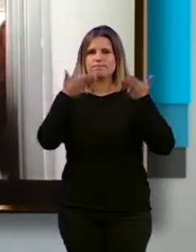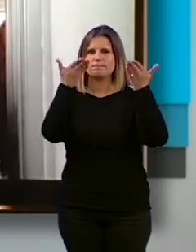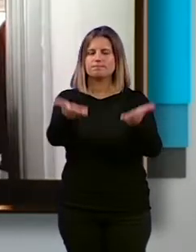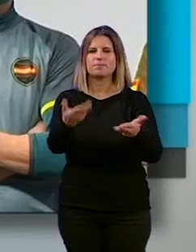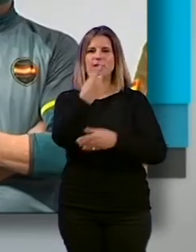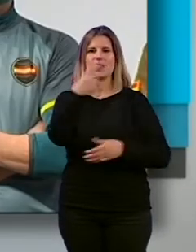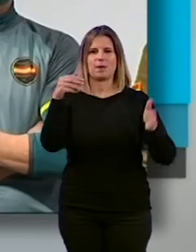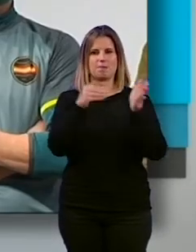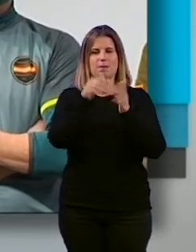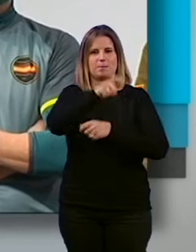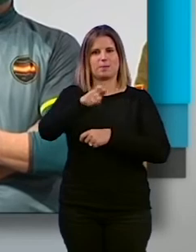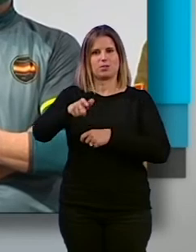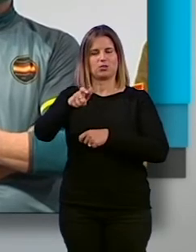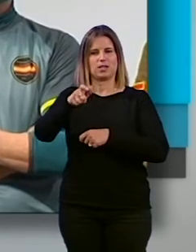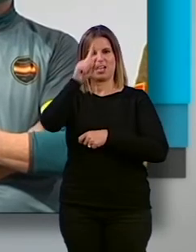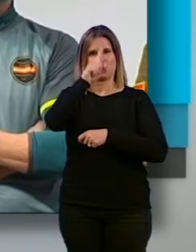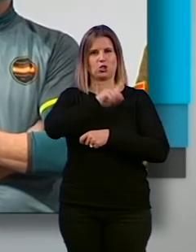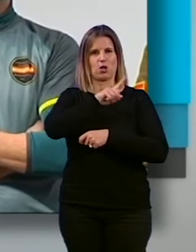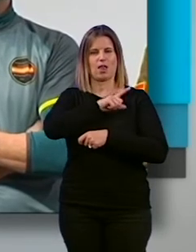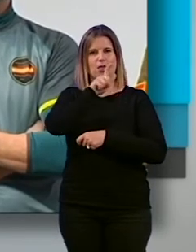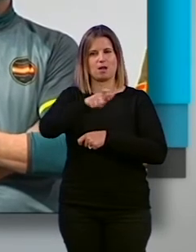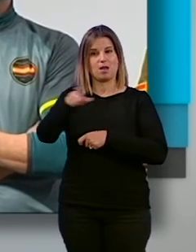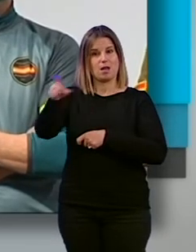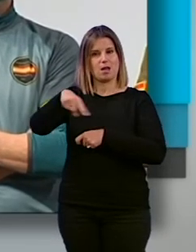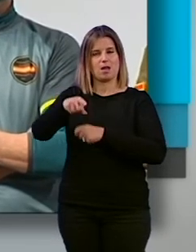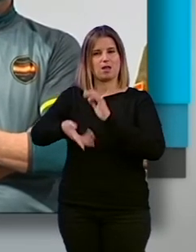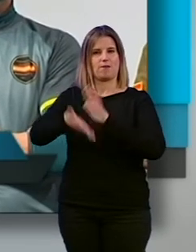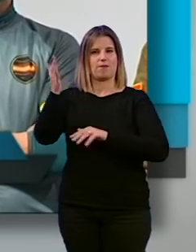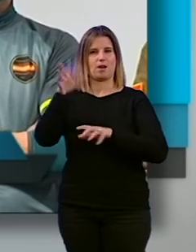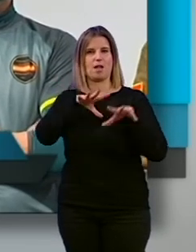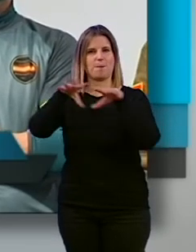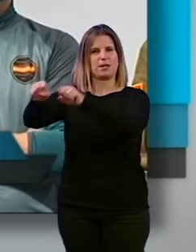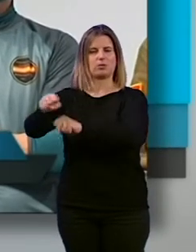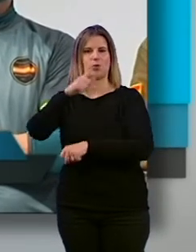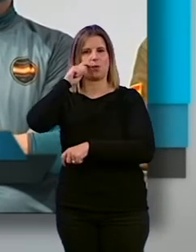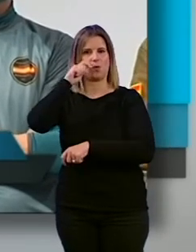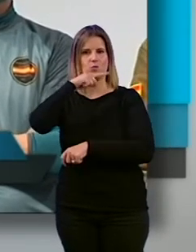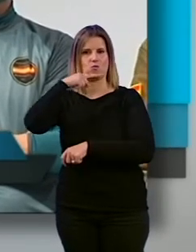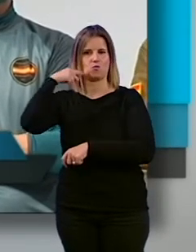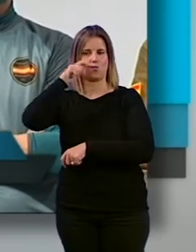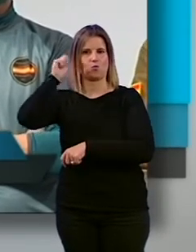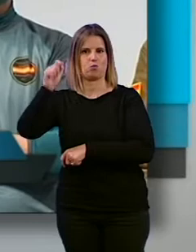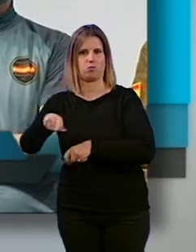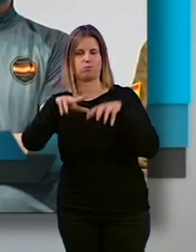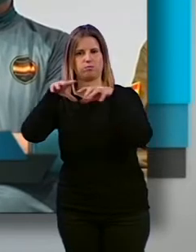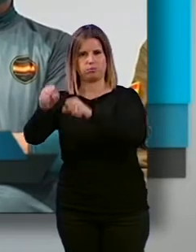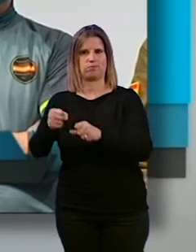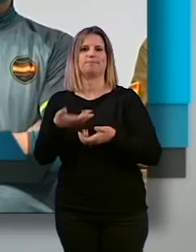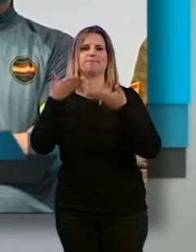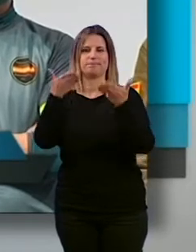.000 personas civiles y soldados que combaten o son víctimas de la invasión rusa, indirectamente muchas más.